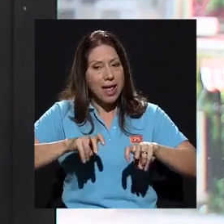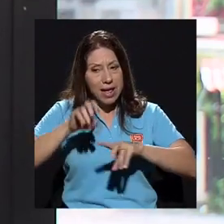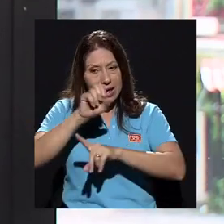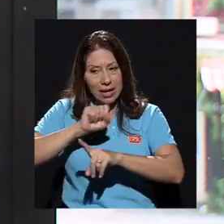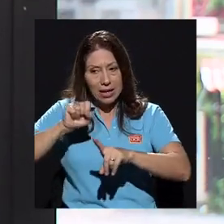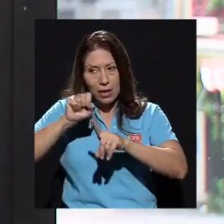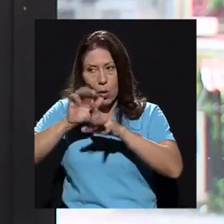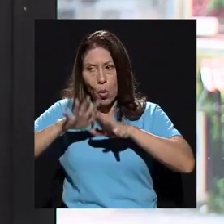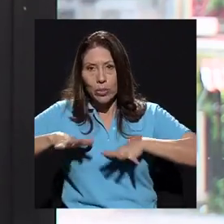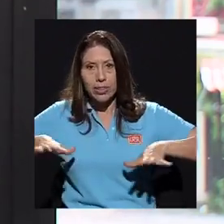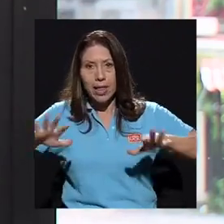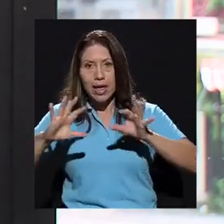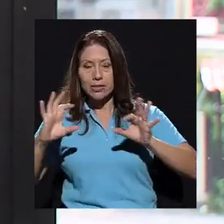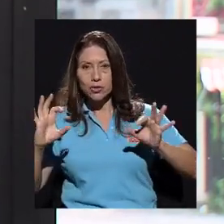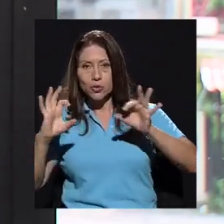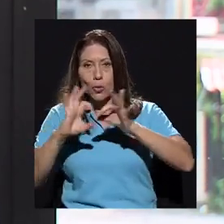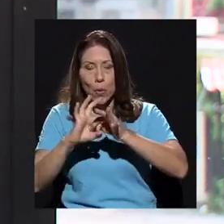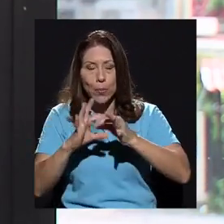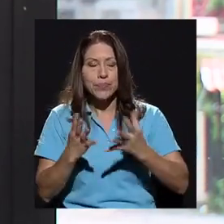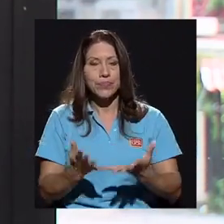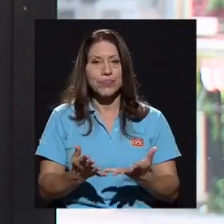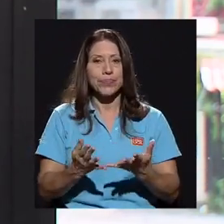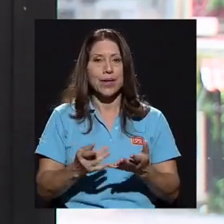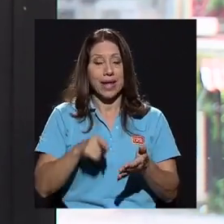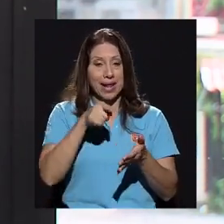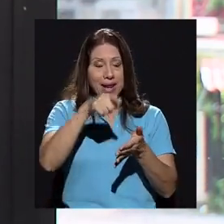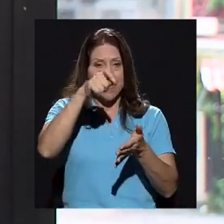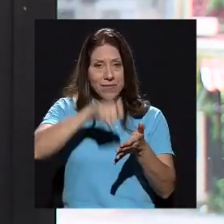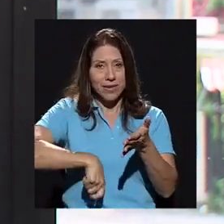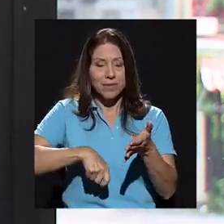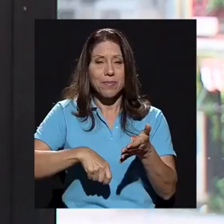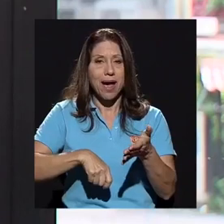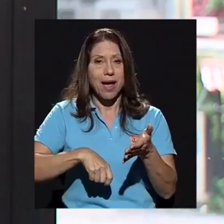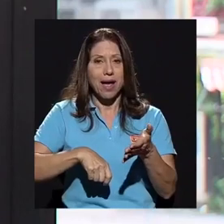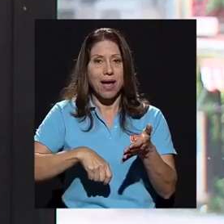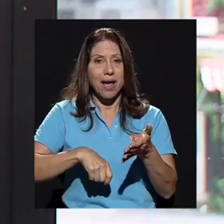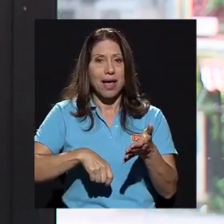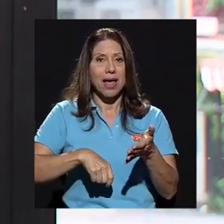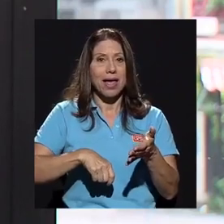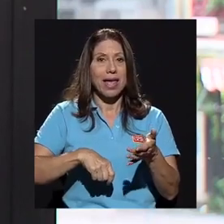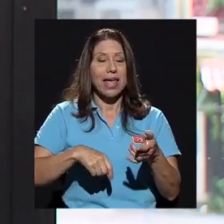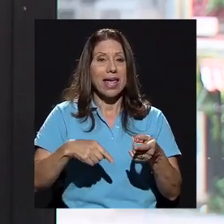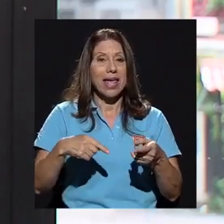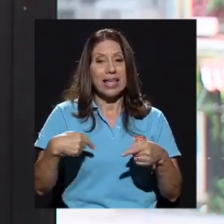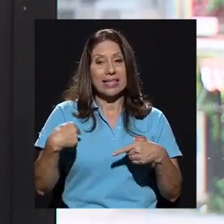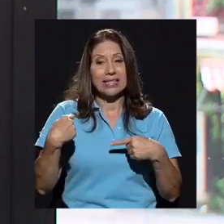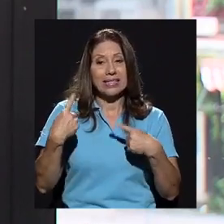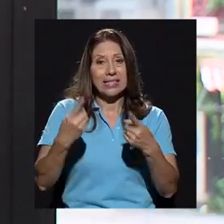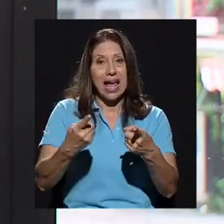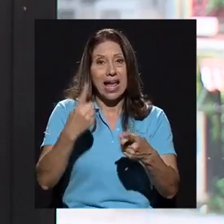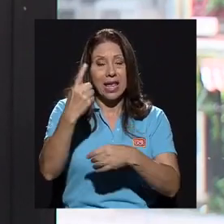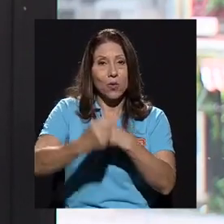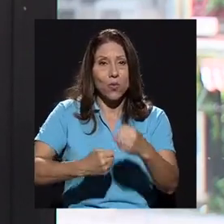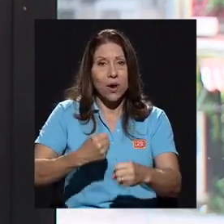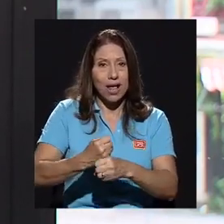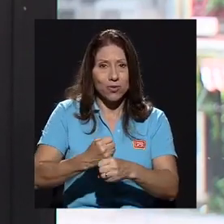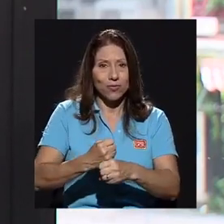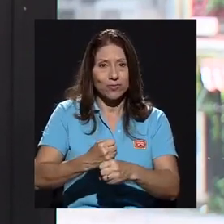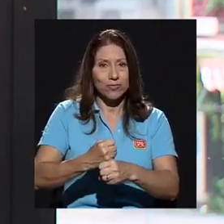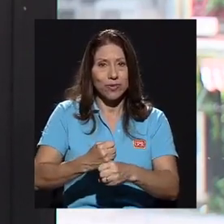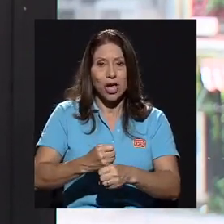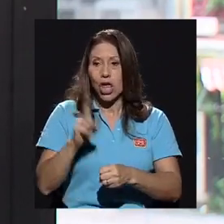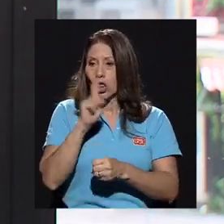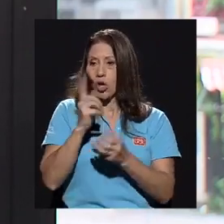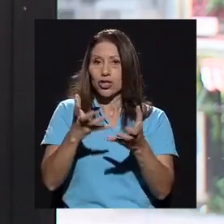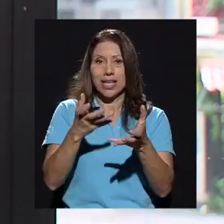se está dando. La firma está en un año. No se ha querido firmar el FES por cinco años